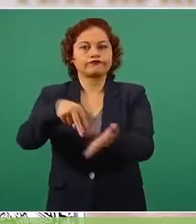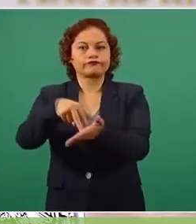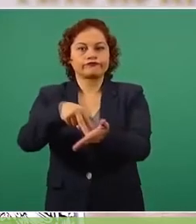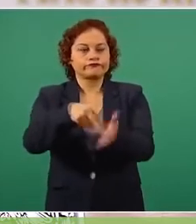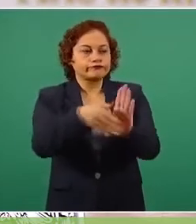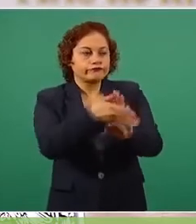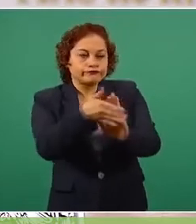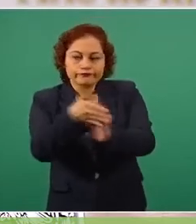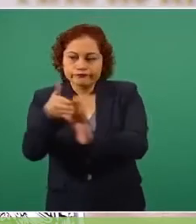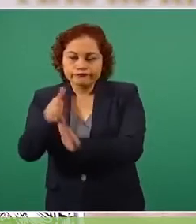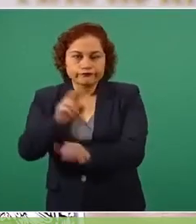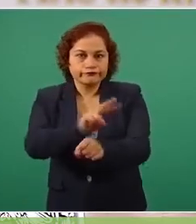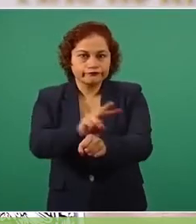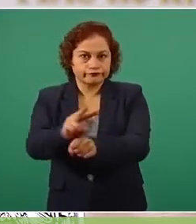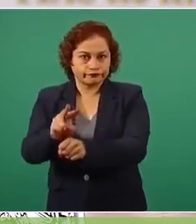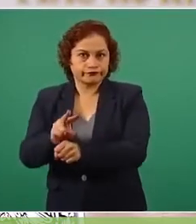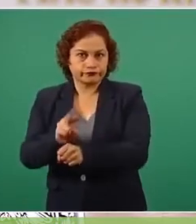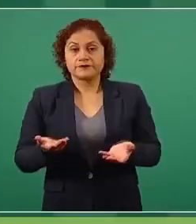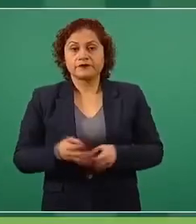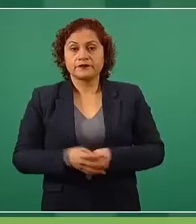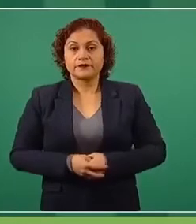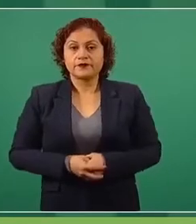inicien las campañas.